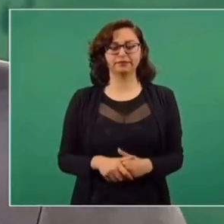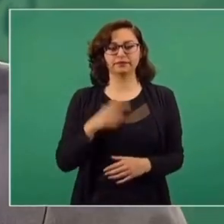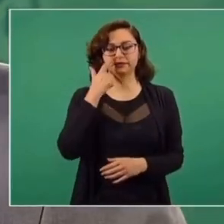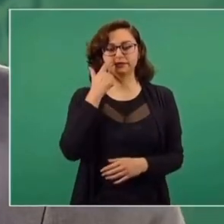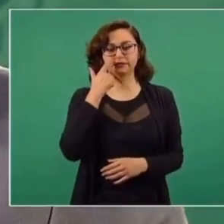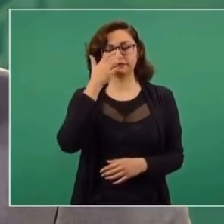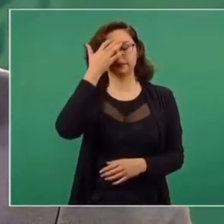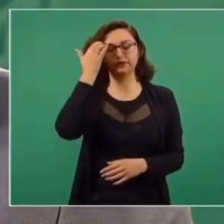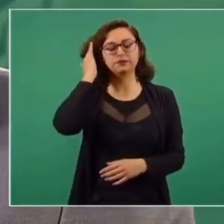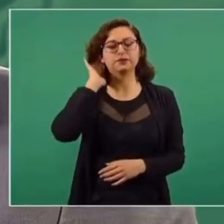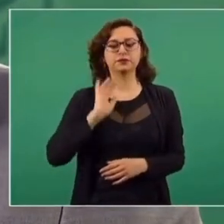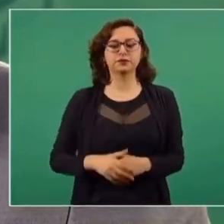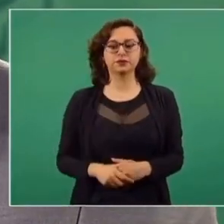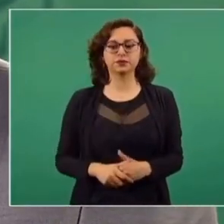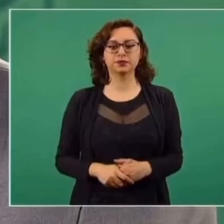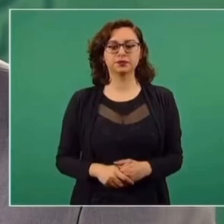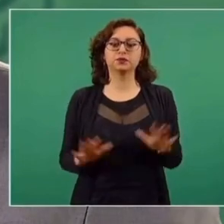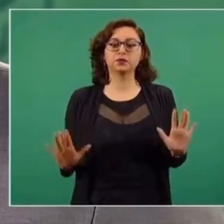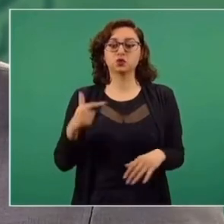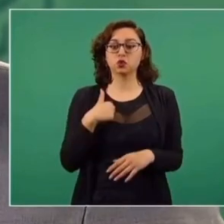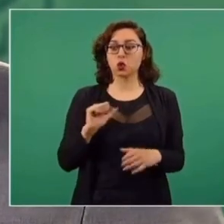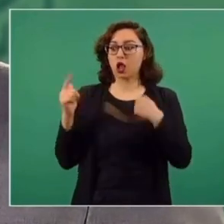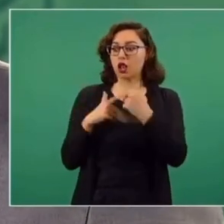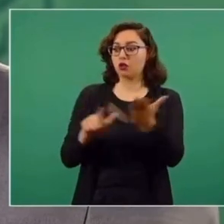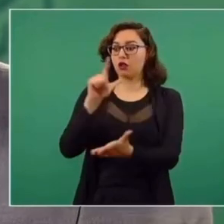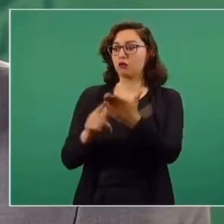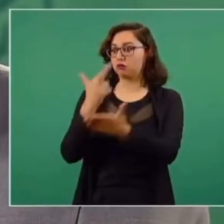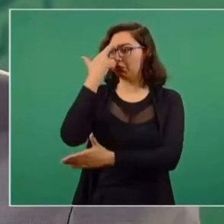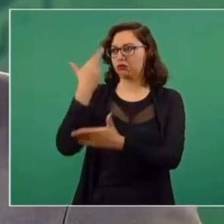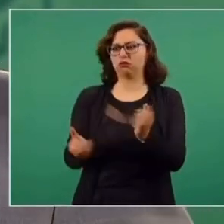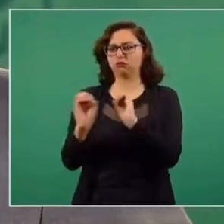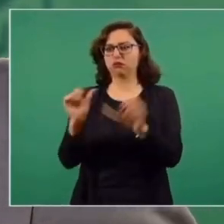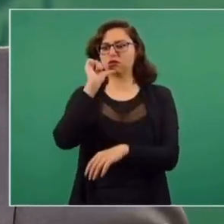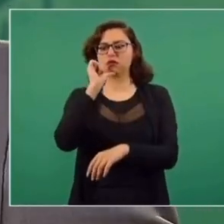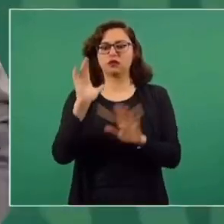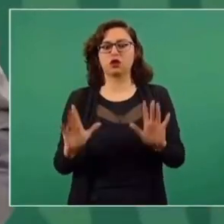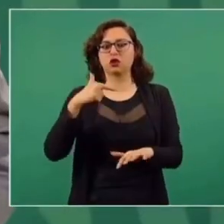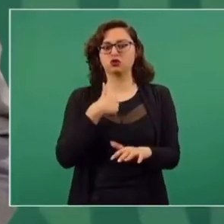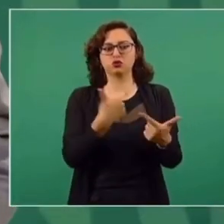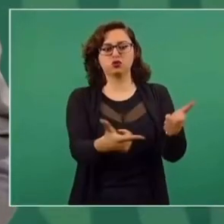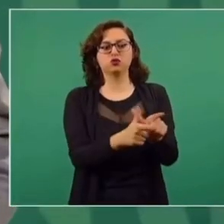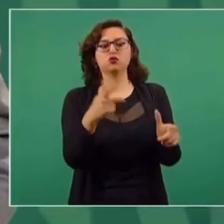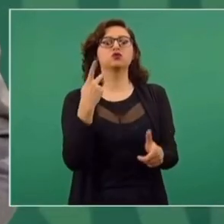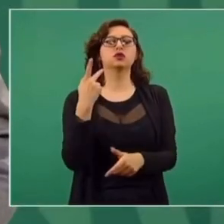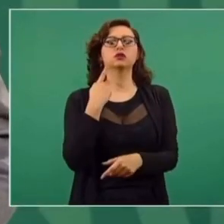acusar de que estoy violando la ley, porque estoy hablando del Partido Conservador, que no tiene registro.